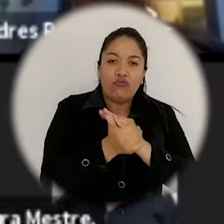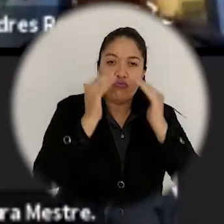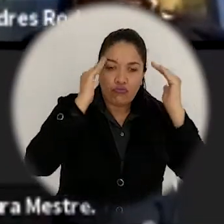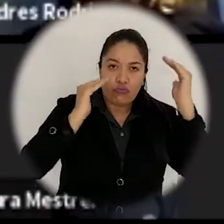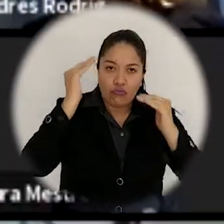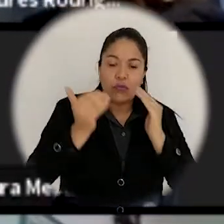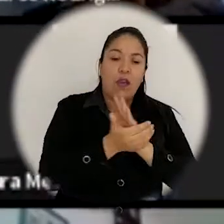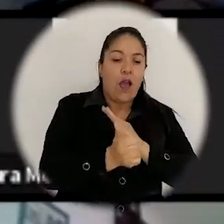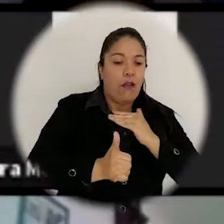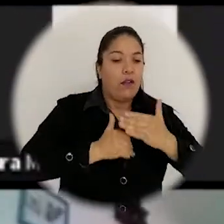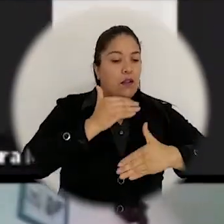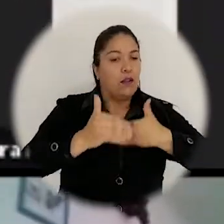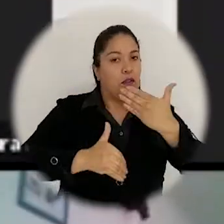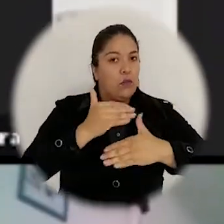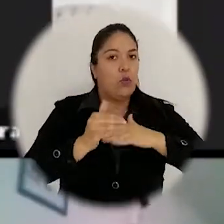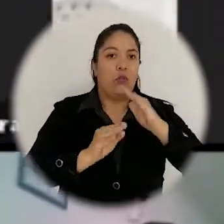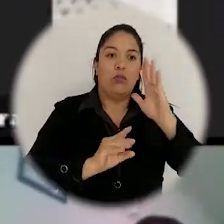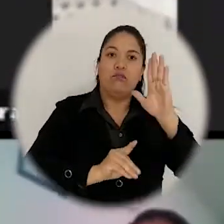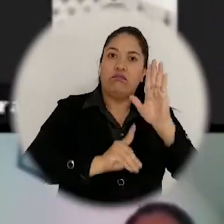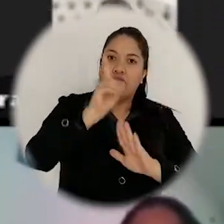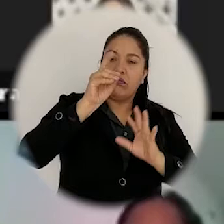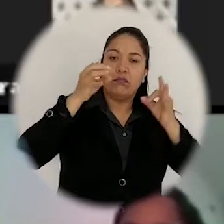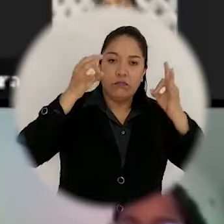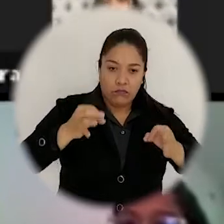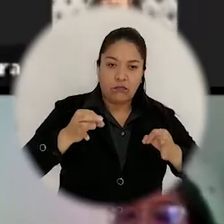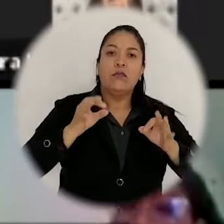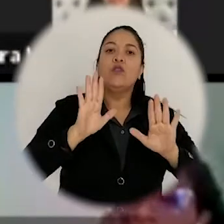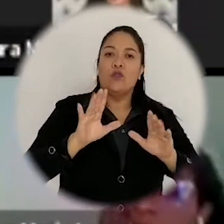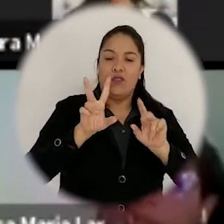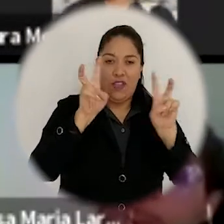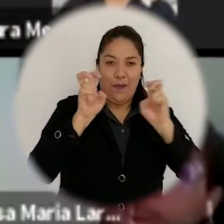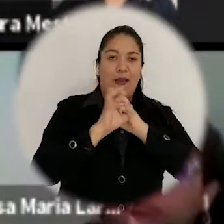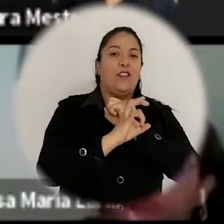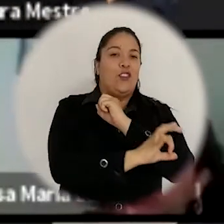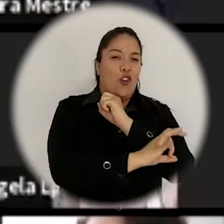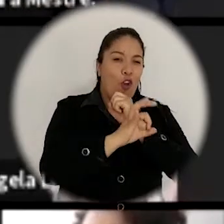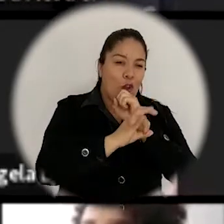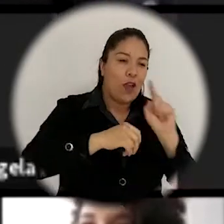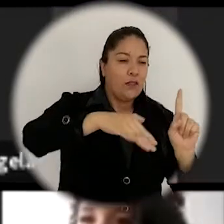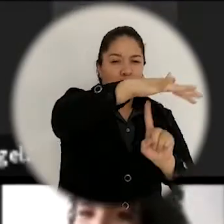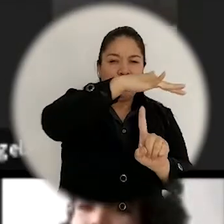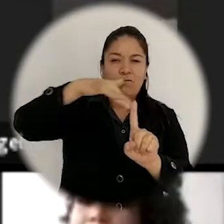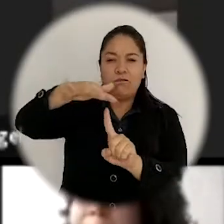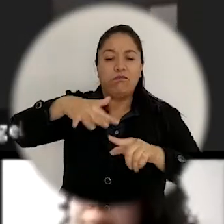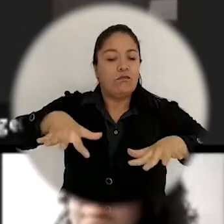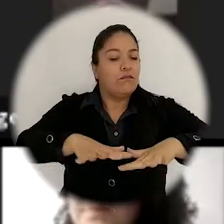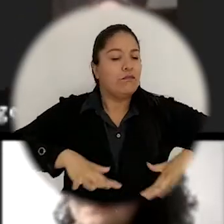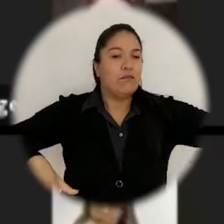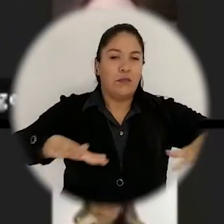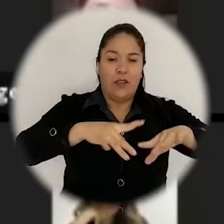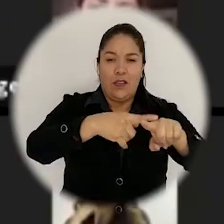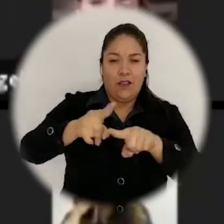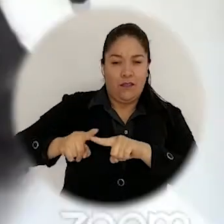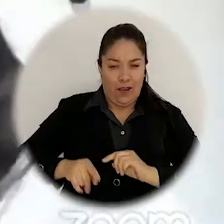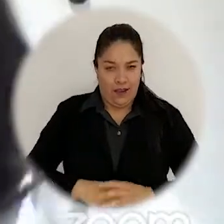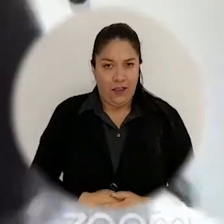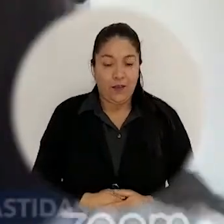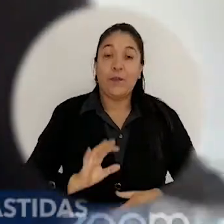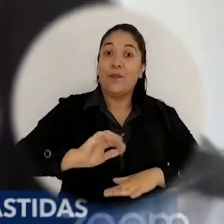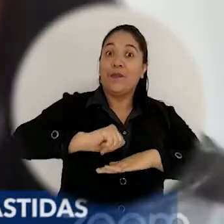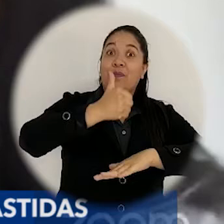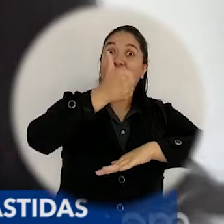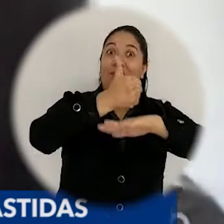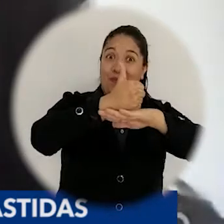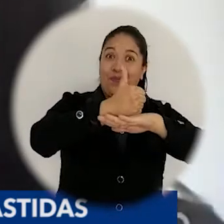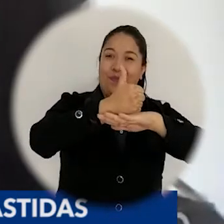lograr el desarrollo de ustedes como profesionales en el área de psicología en los diferentes espacios. Desde la dirección del programa